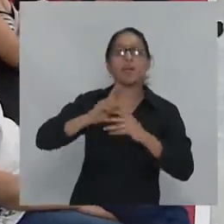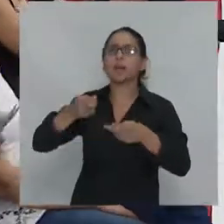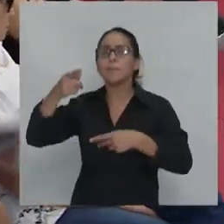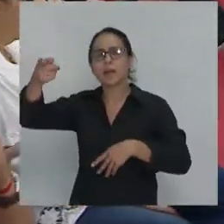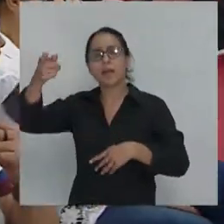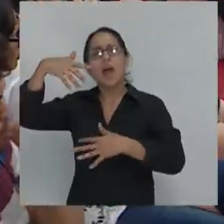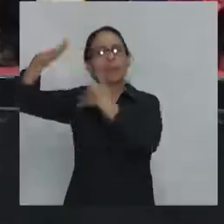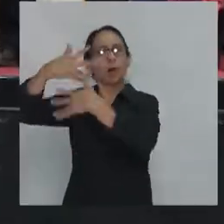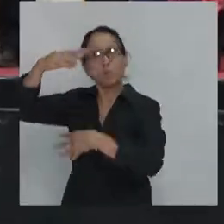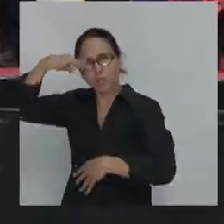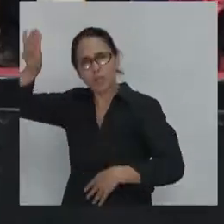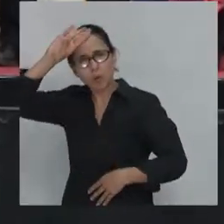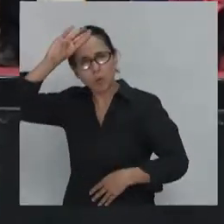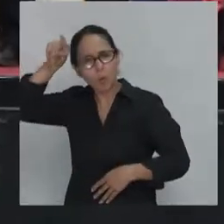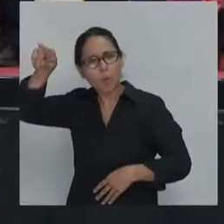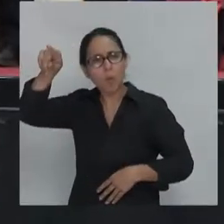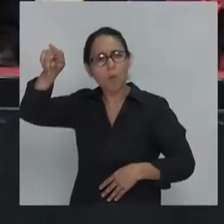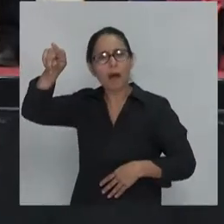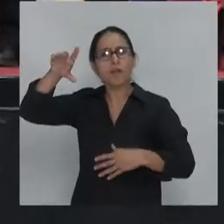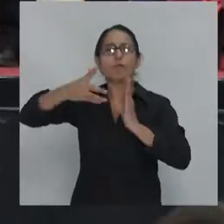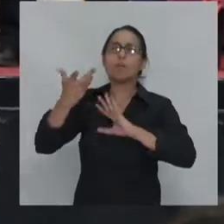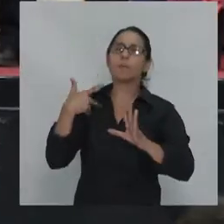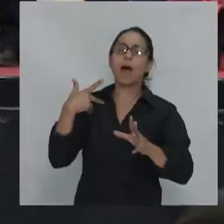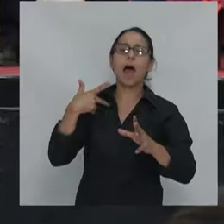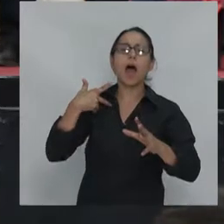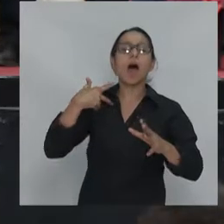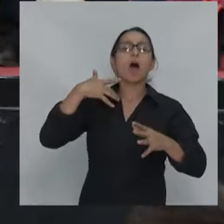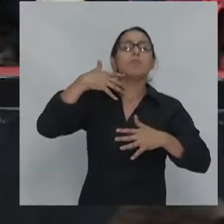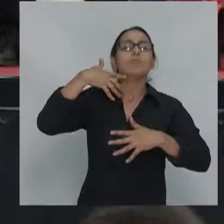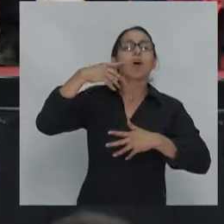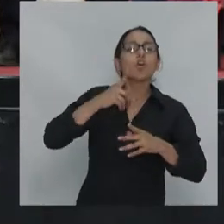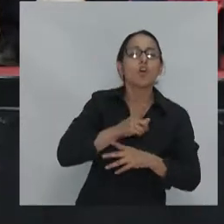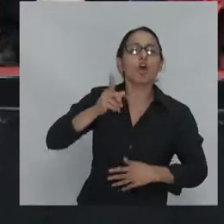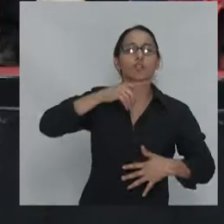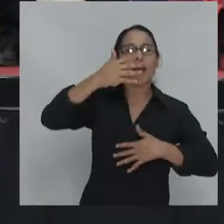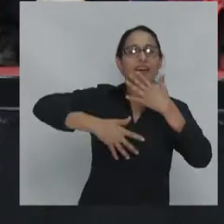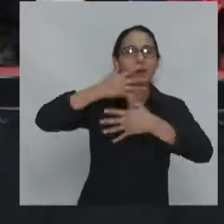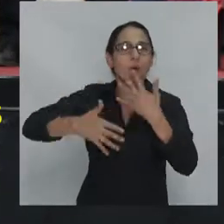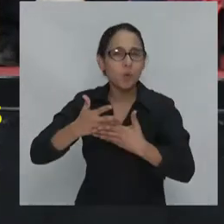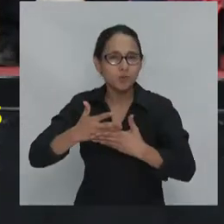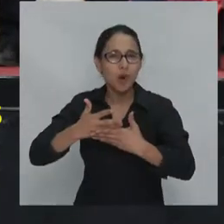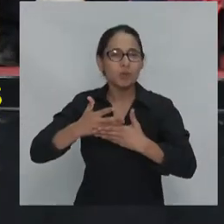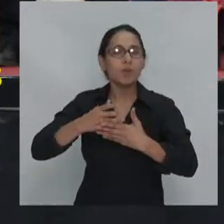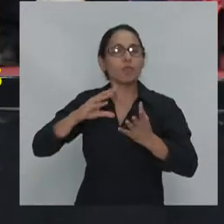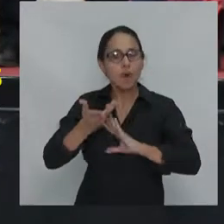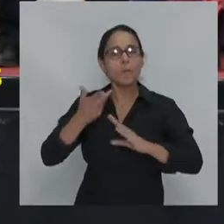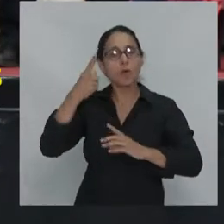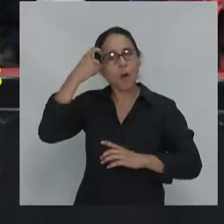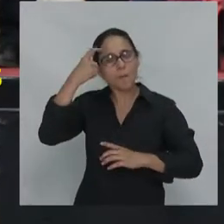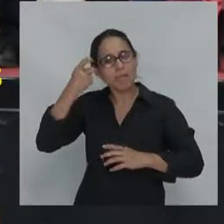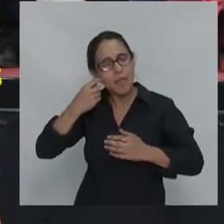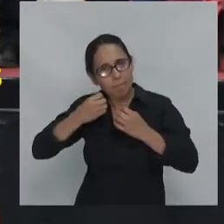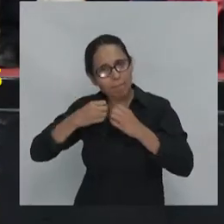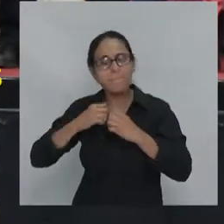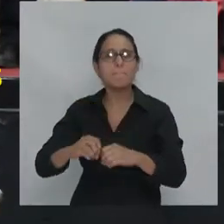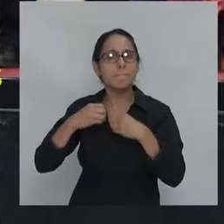escribió que la contrarrevolución aprende más rápidamente que la revolución y es esto que ha